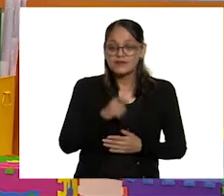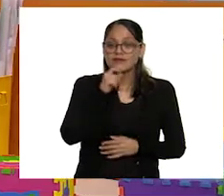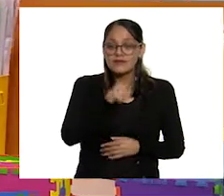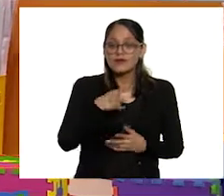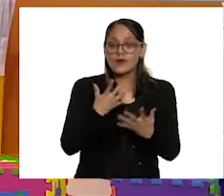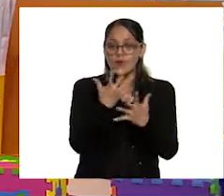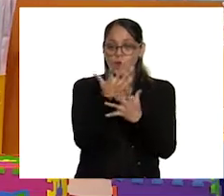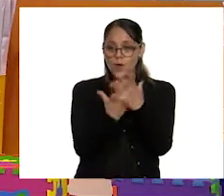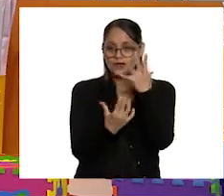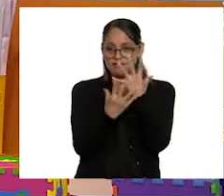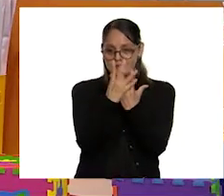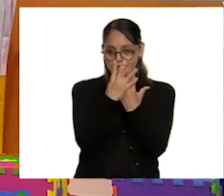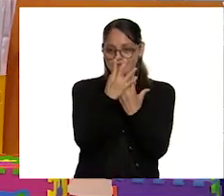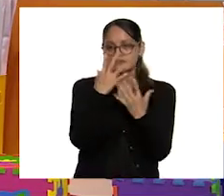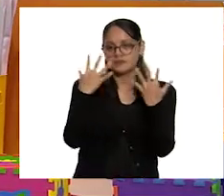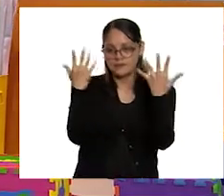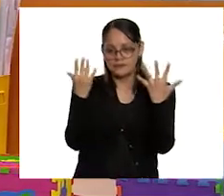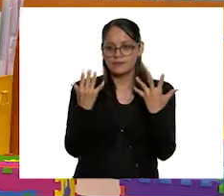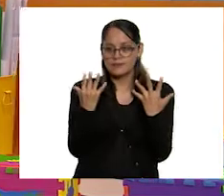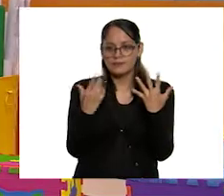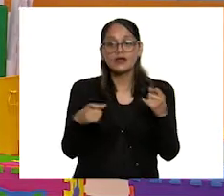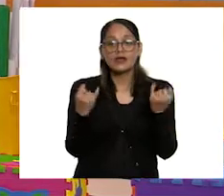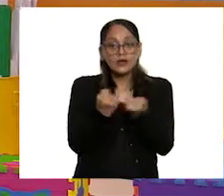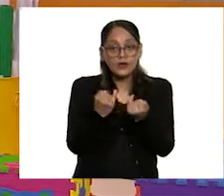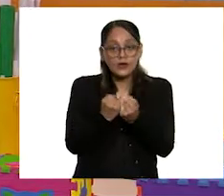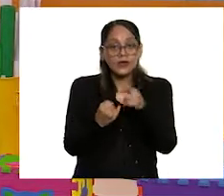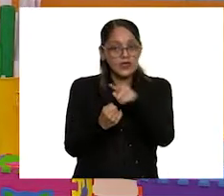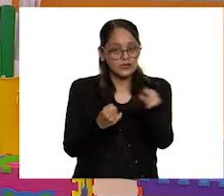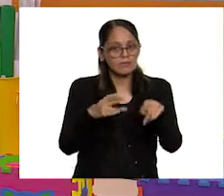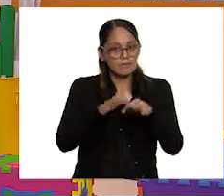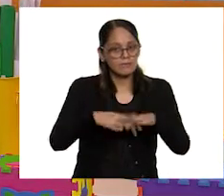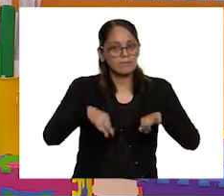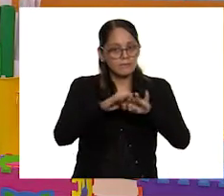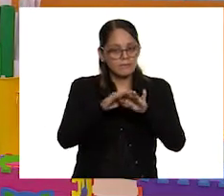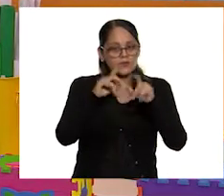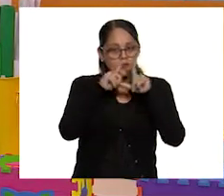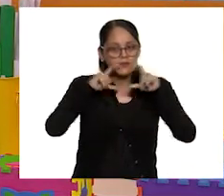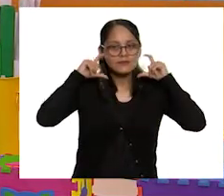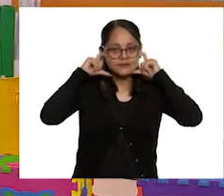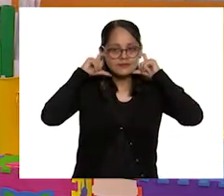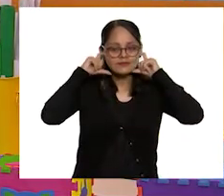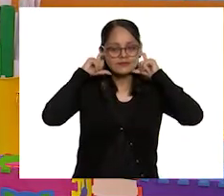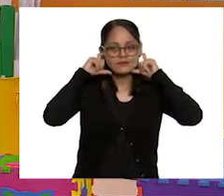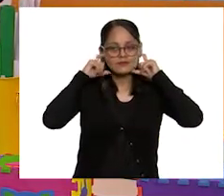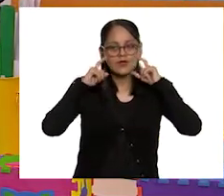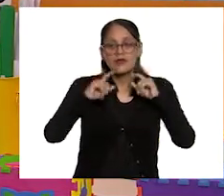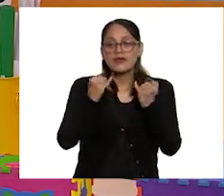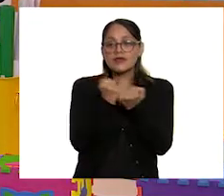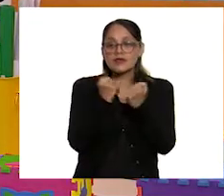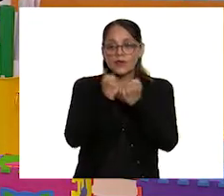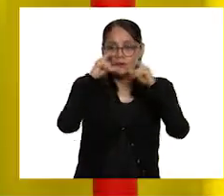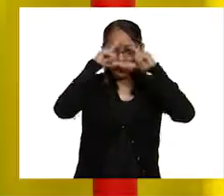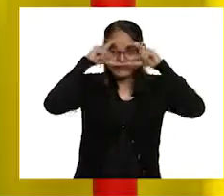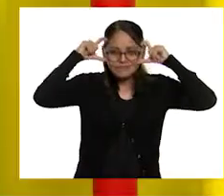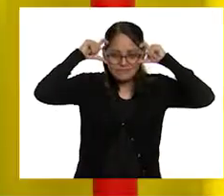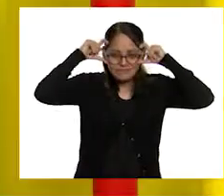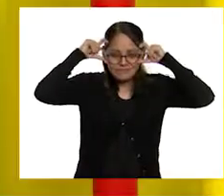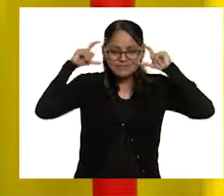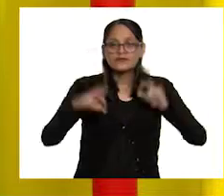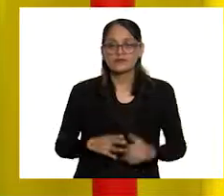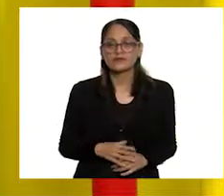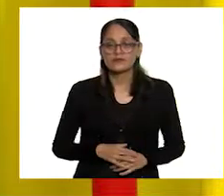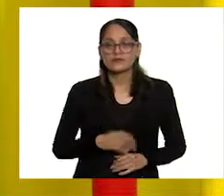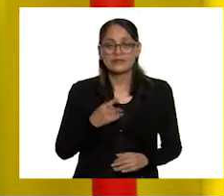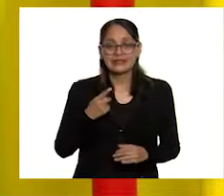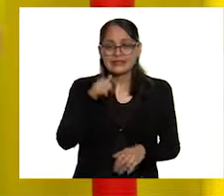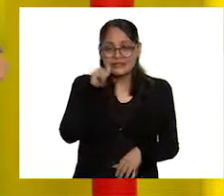y ahora, como la mayoría de nosotros, pero ellos con más razón, usan el cubrebocas y gogles. Todo